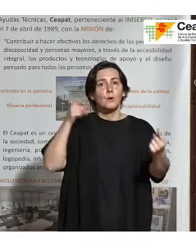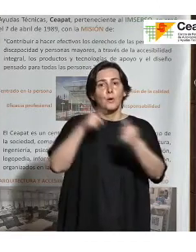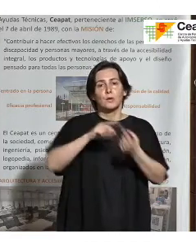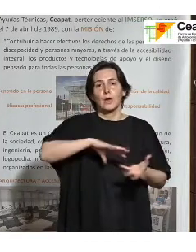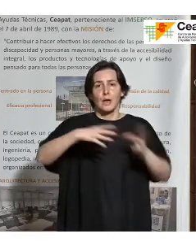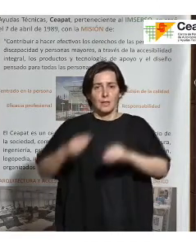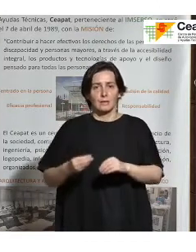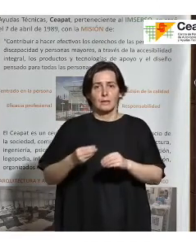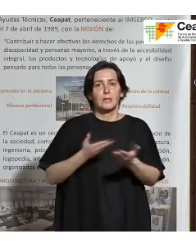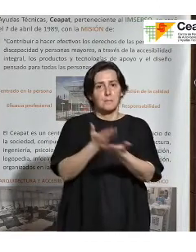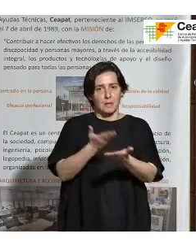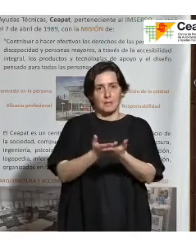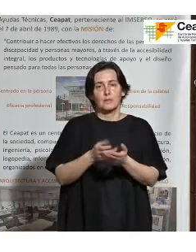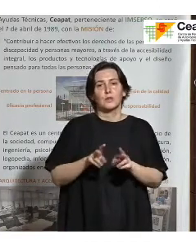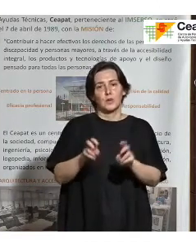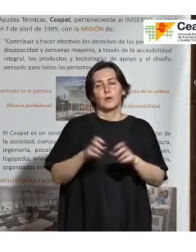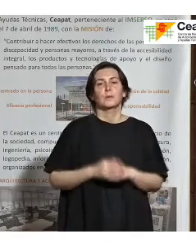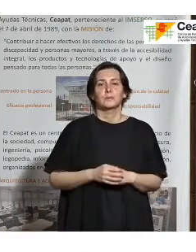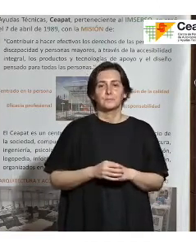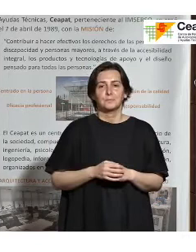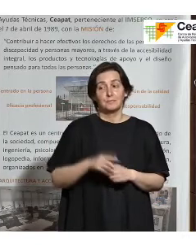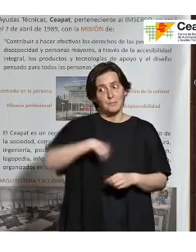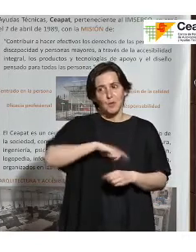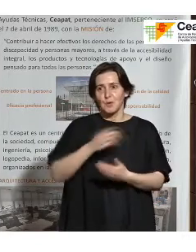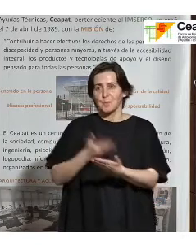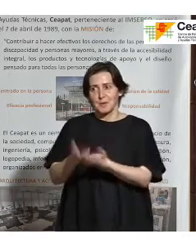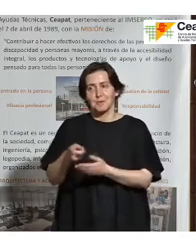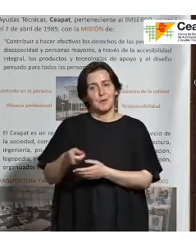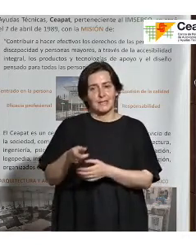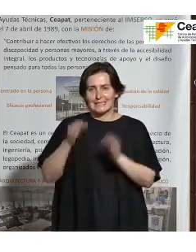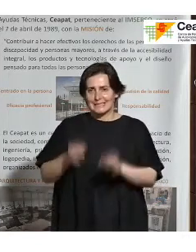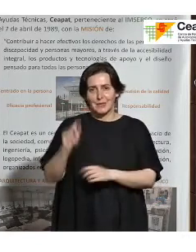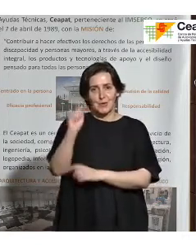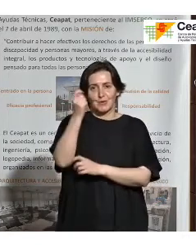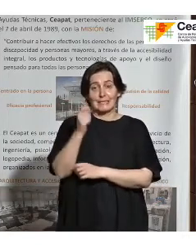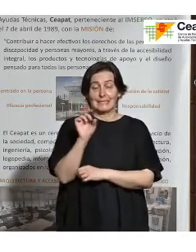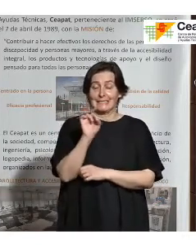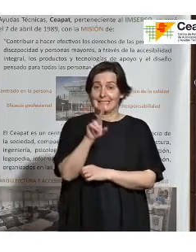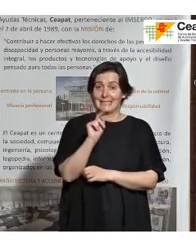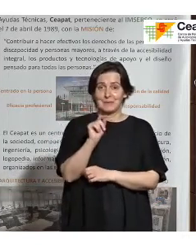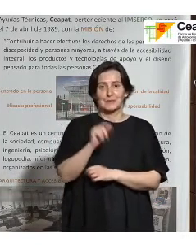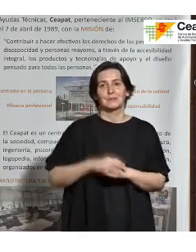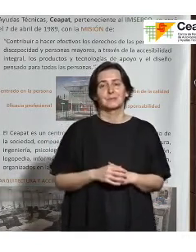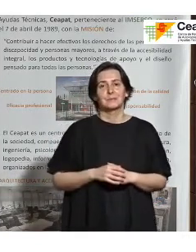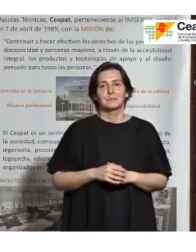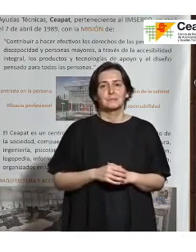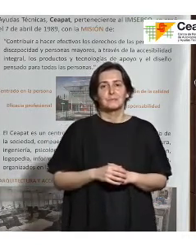los nuevos requerimientos? Todo eso lo hemos pedido y seguro que lo consigue. Y eso, y en 15 minutos, que es lo que hemos pedido.